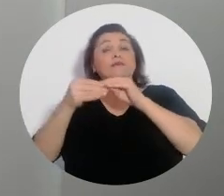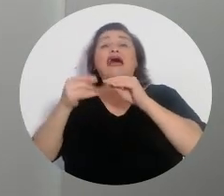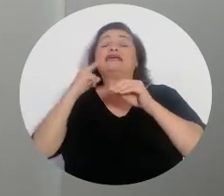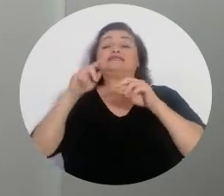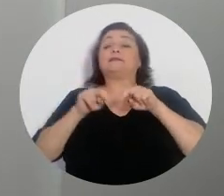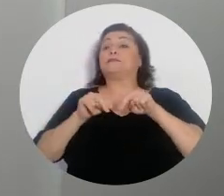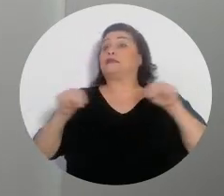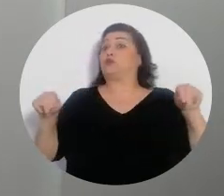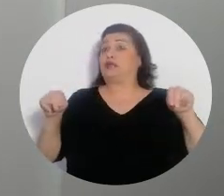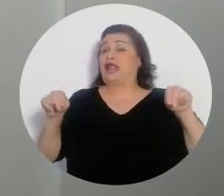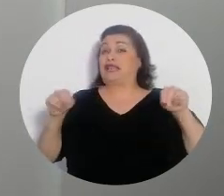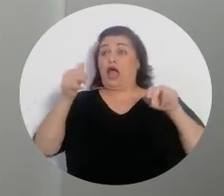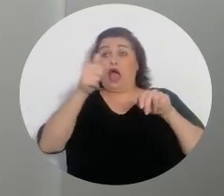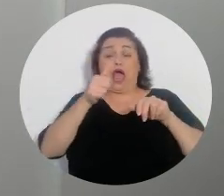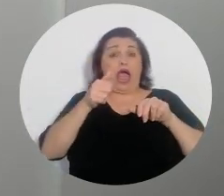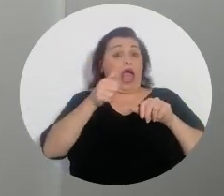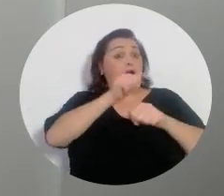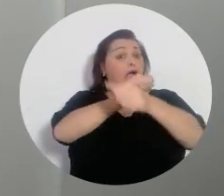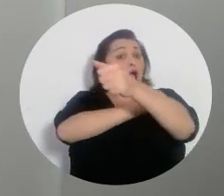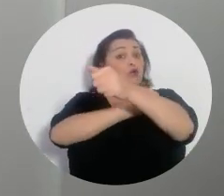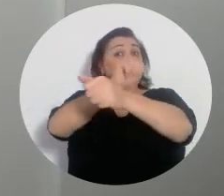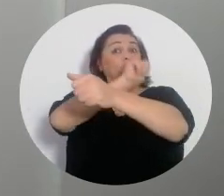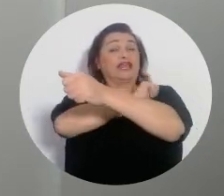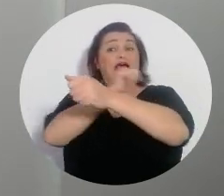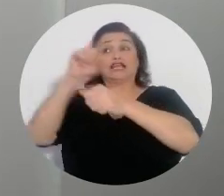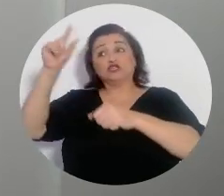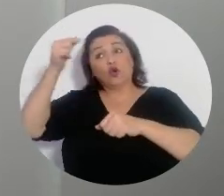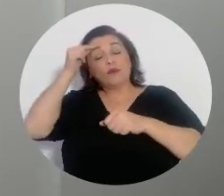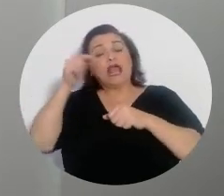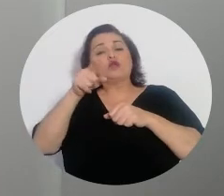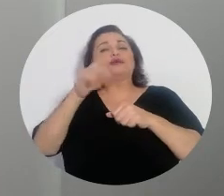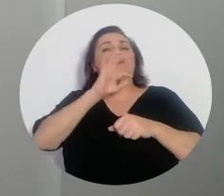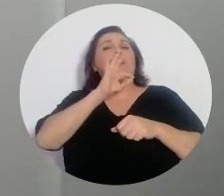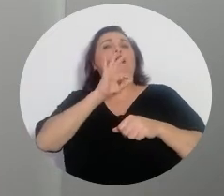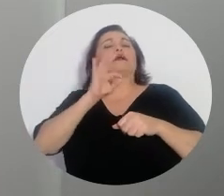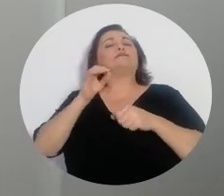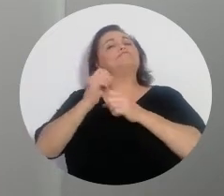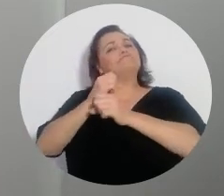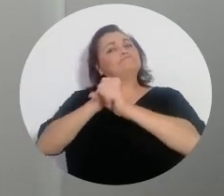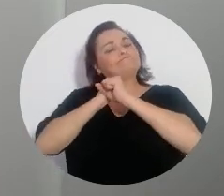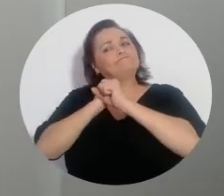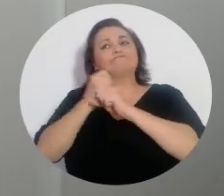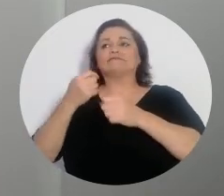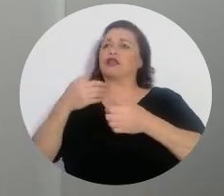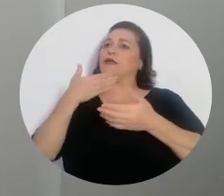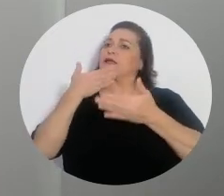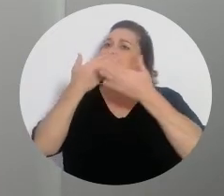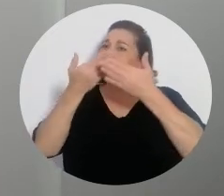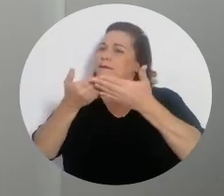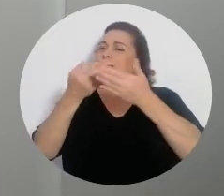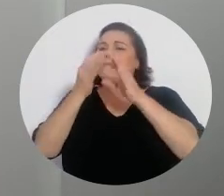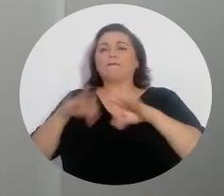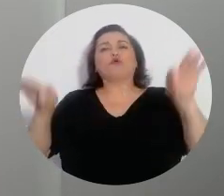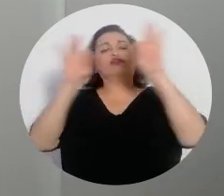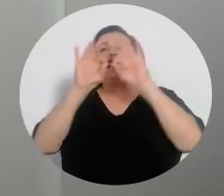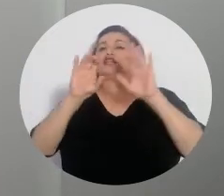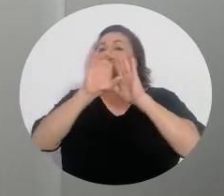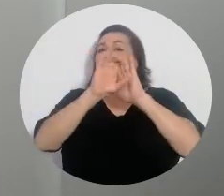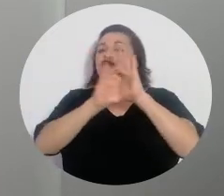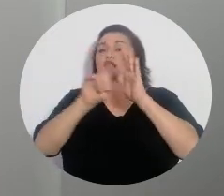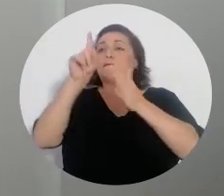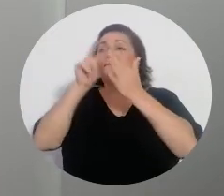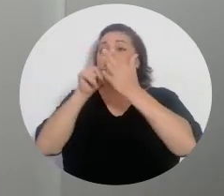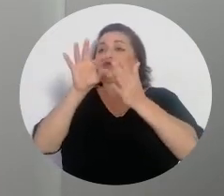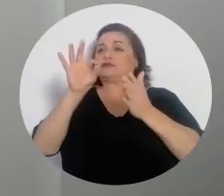imparcialidad de las autoridades de gobierno es una garantía de la pureza del sufragio que consideró importante el constituyente de 1949.